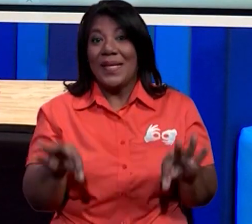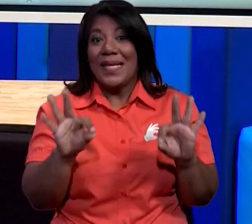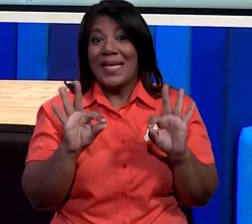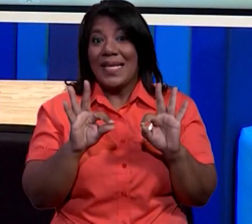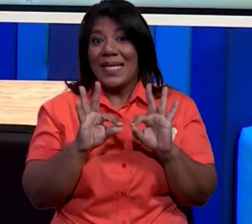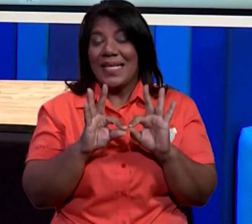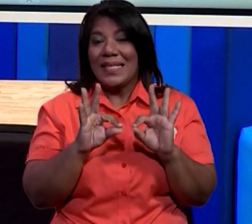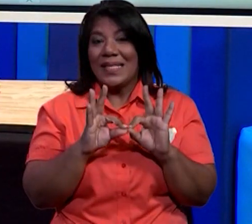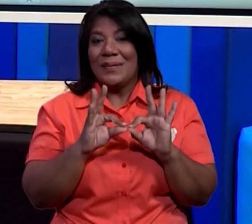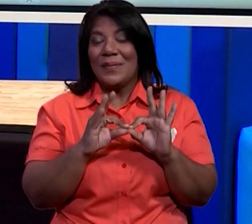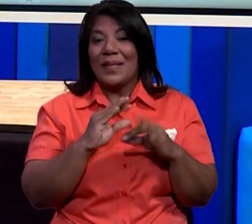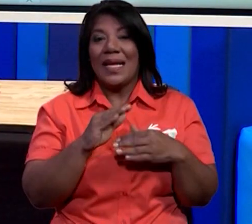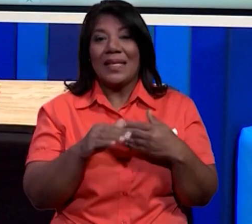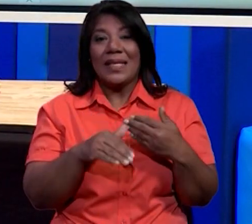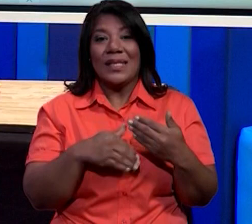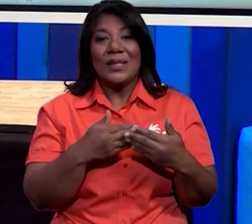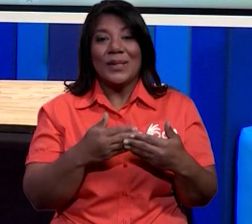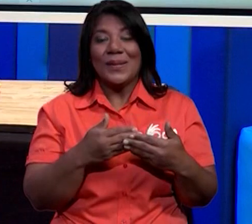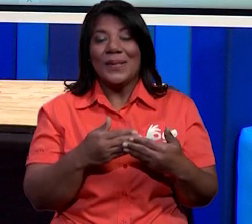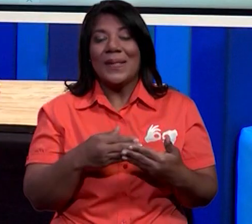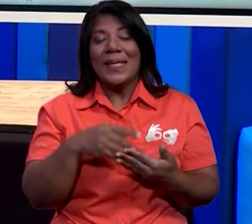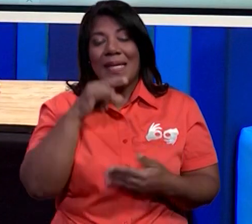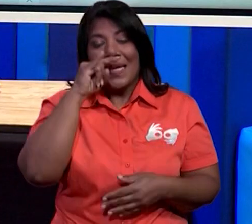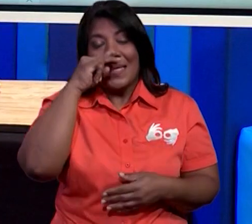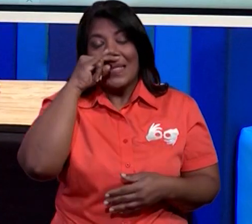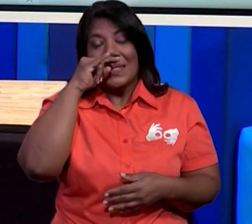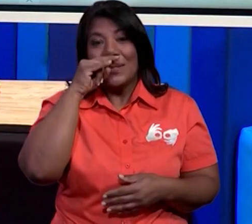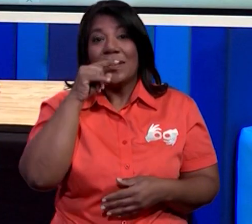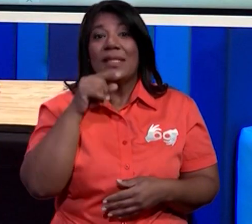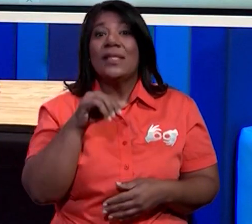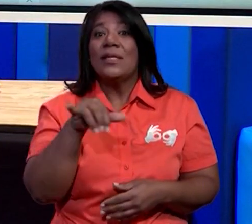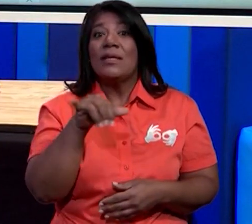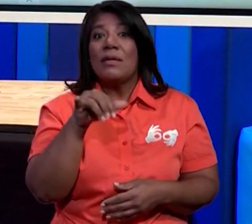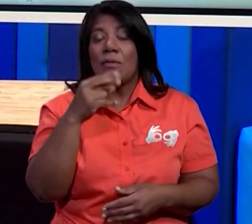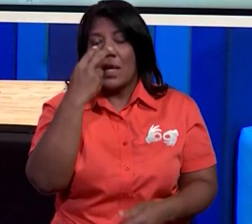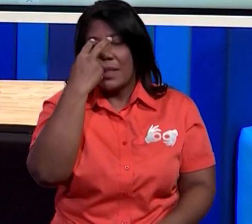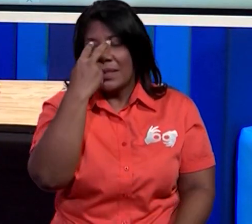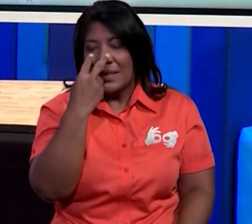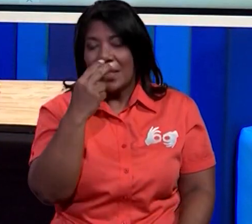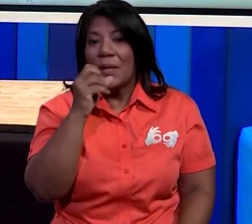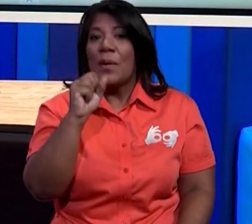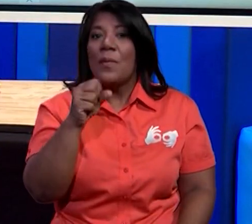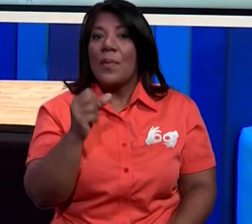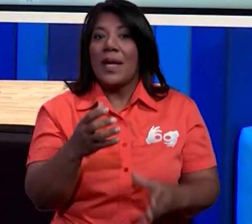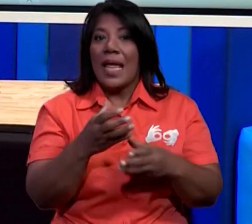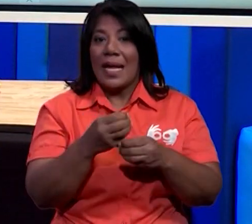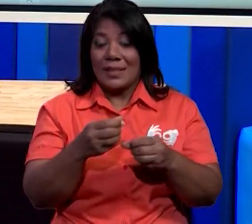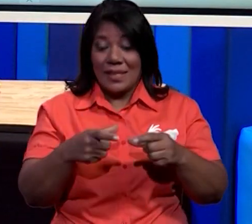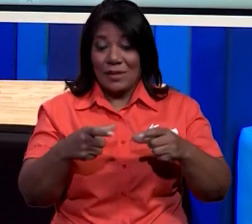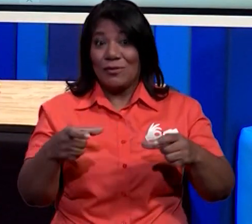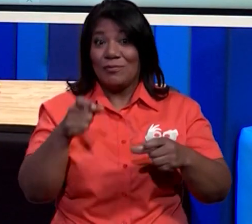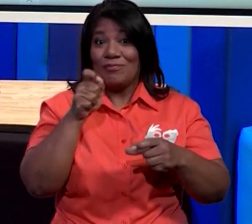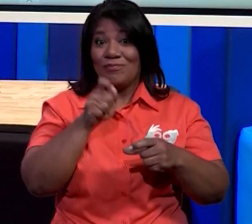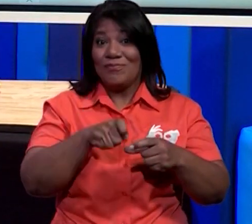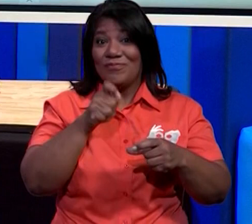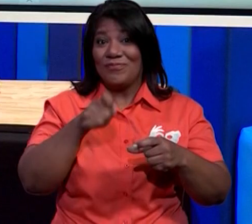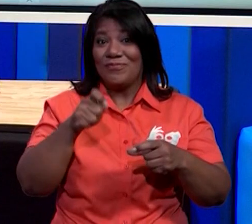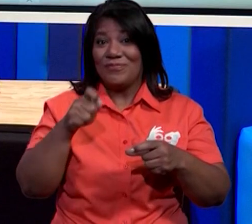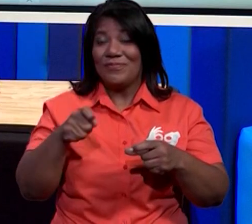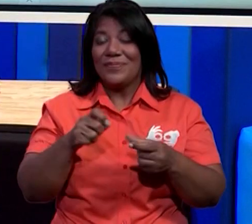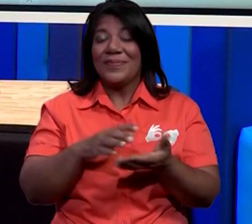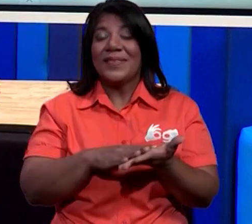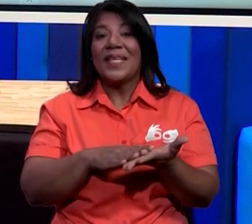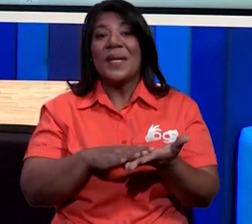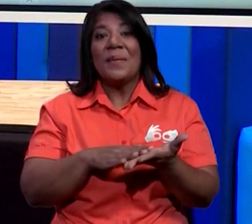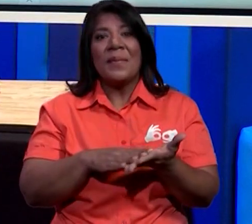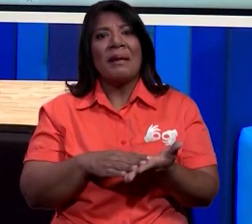Todos nuestros chicos con discapacidad intelectual, igual la discapacidad visual puede hacerlo con su regleta, su punzón y el que